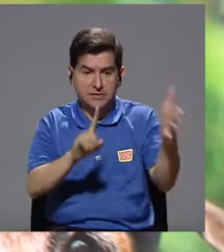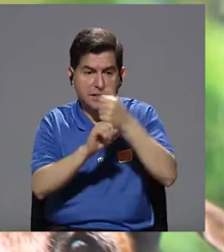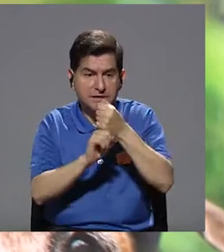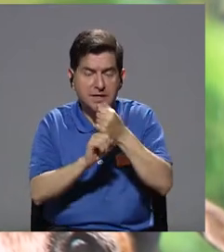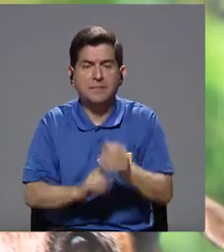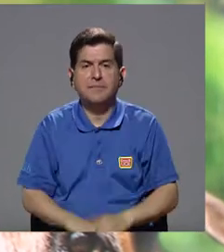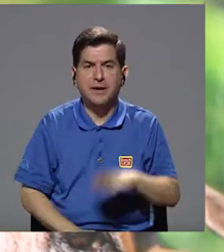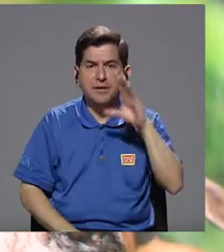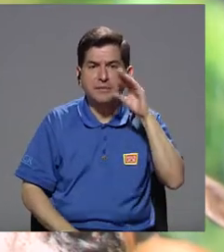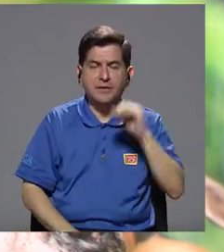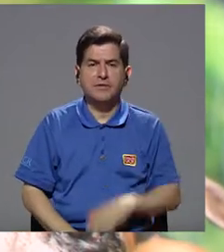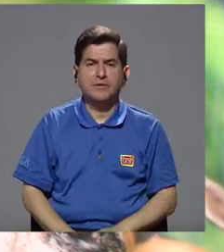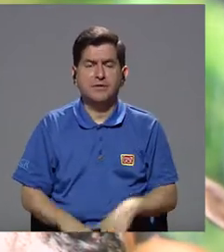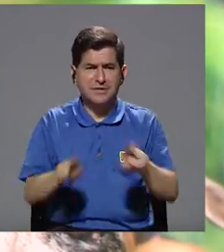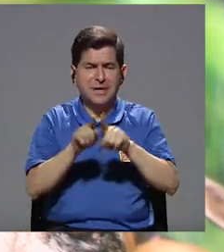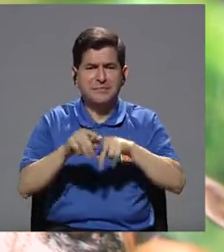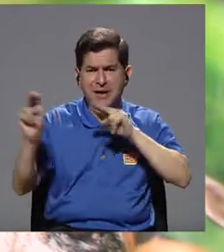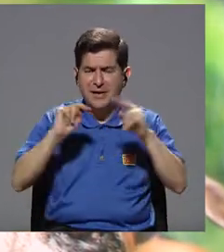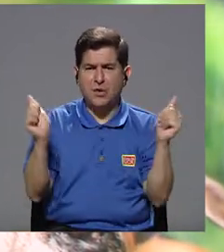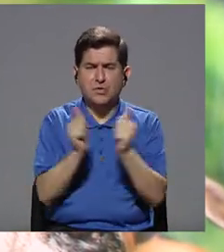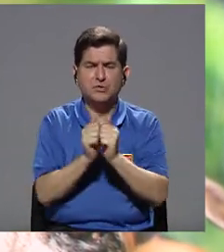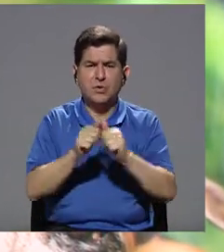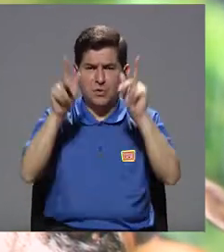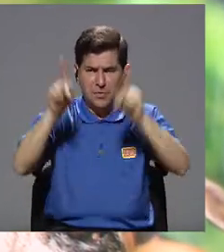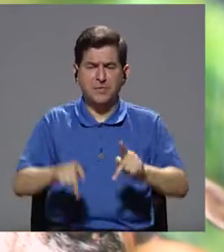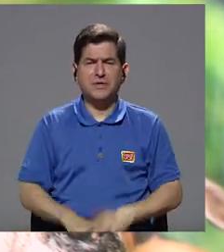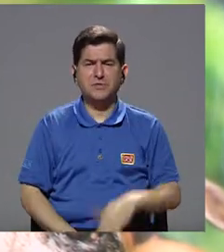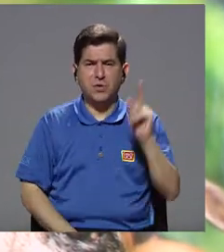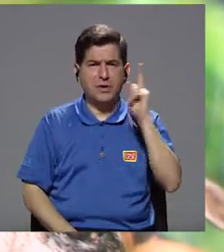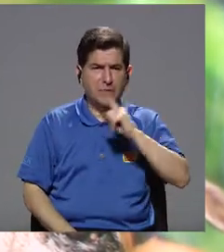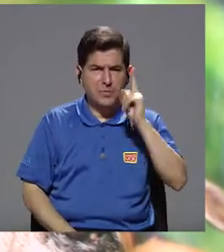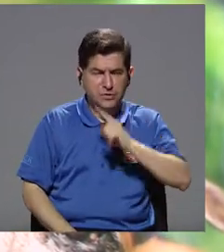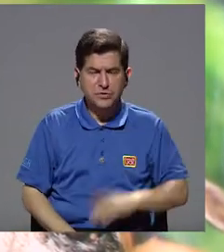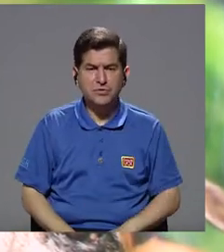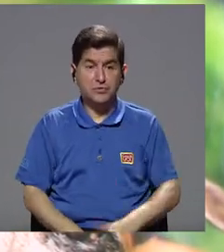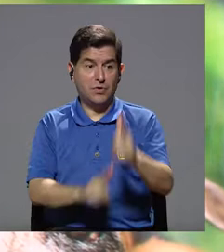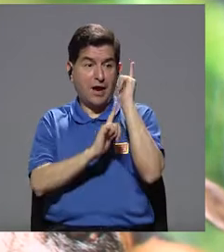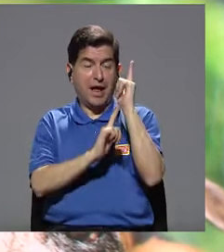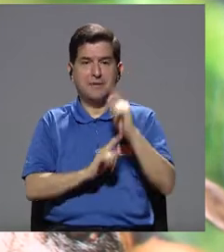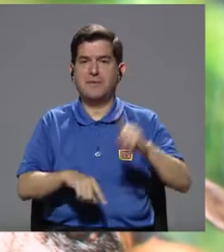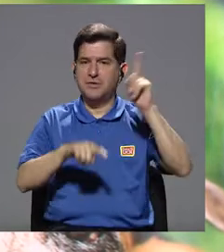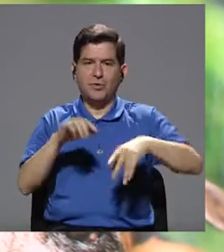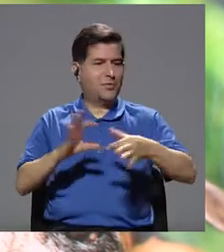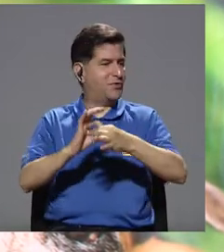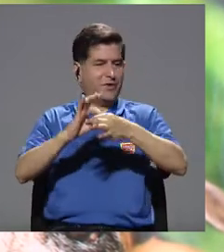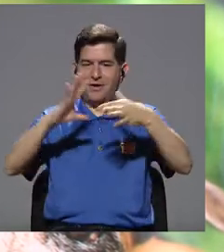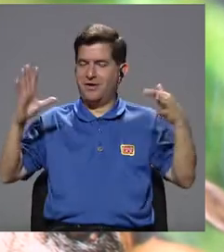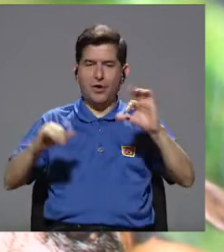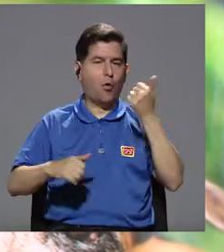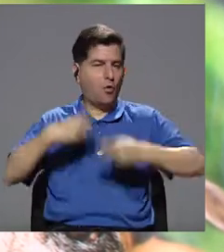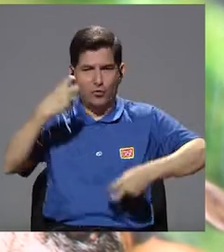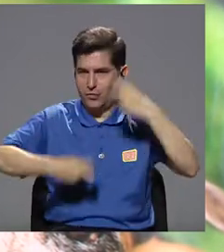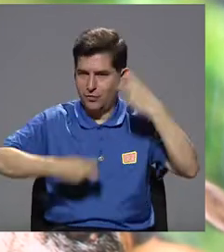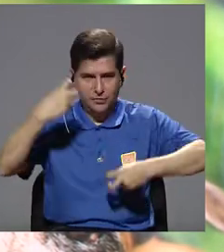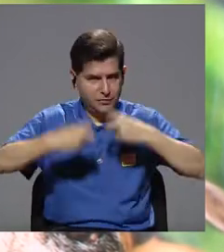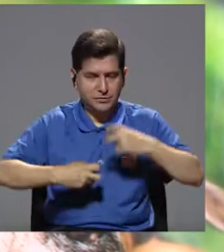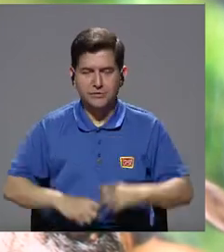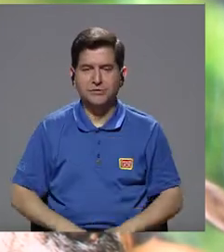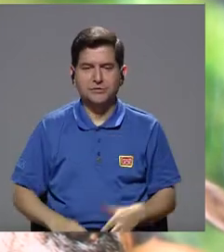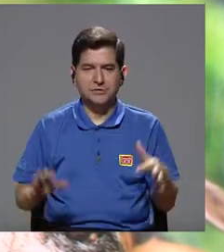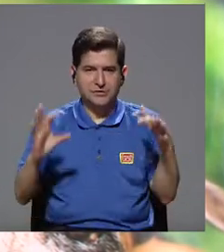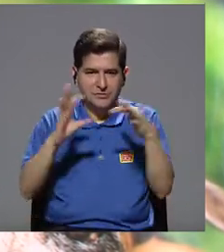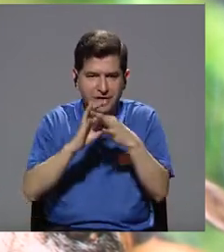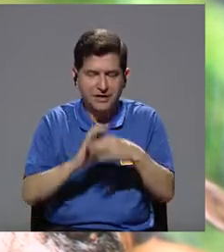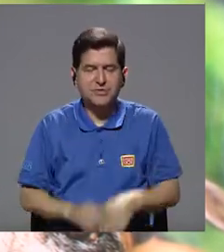estos peleadores. De pornografía infantil, trata de personas, prostitución, drogas, armas. sea, no podemos desligar otros